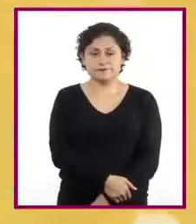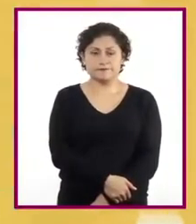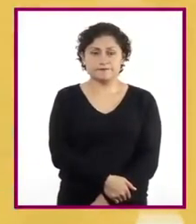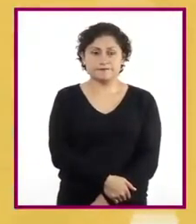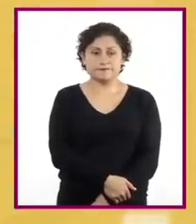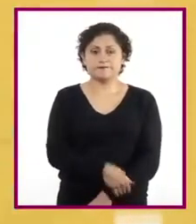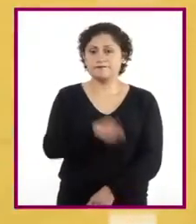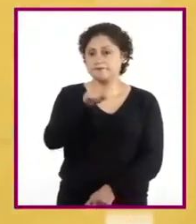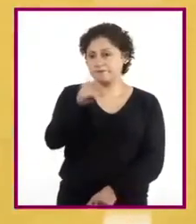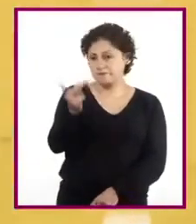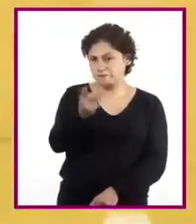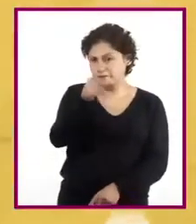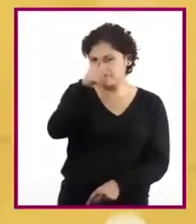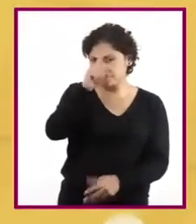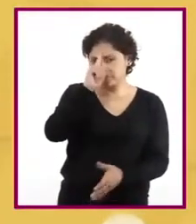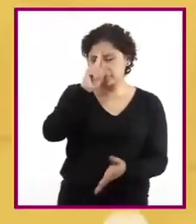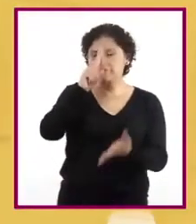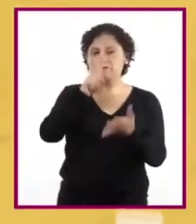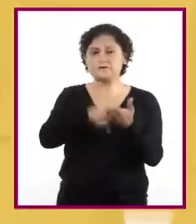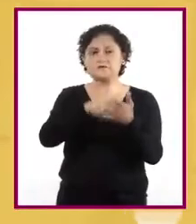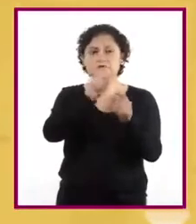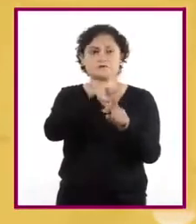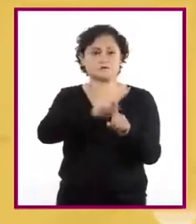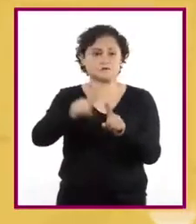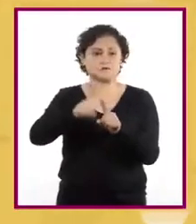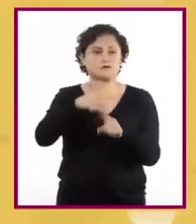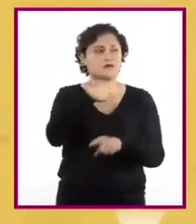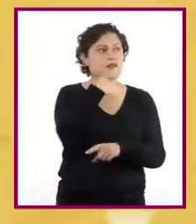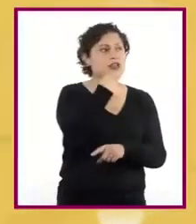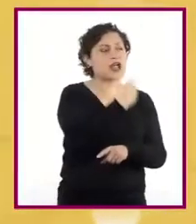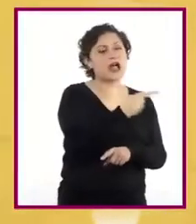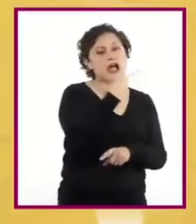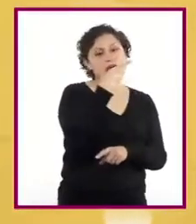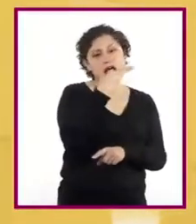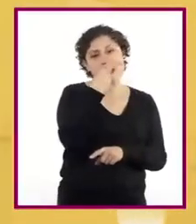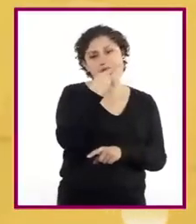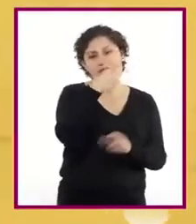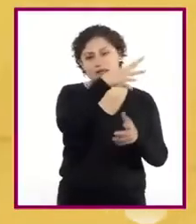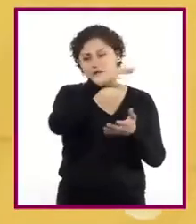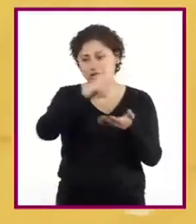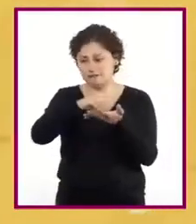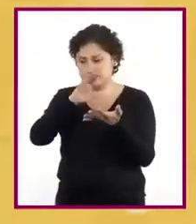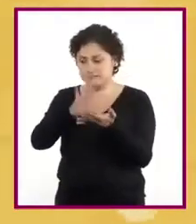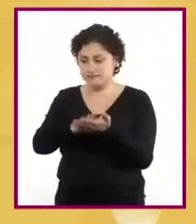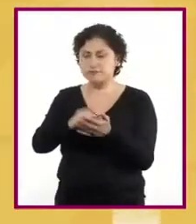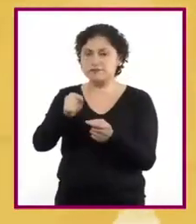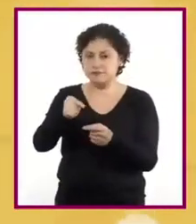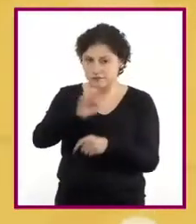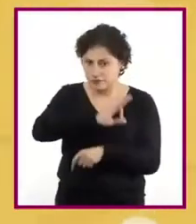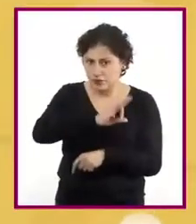¿Creen que todos los matices que usan al hablar pueden representarse con signos de puntuación?